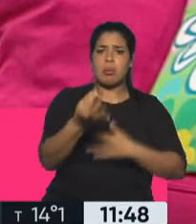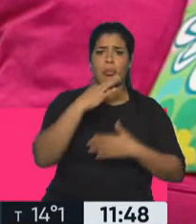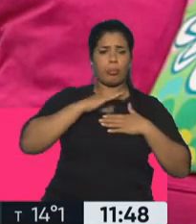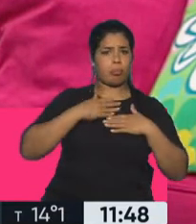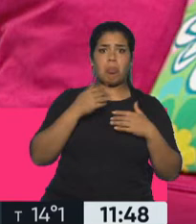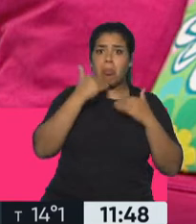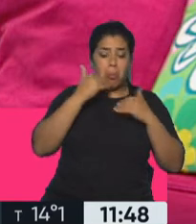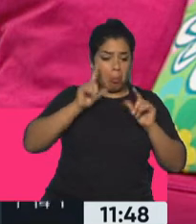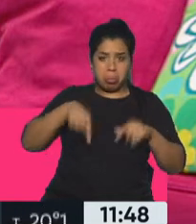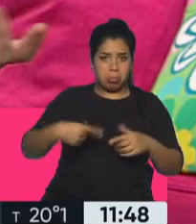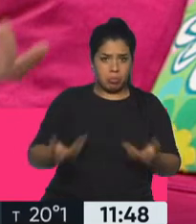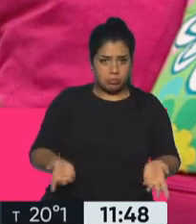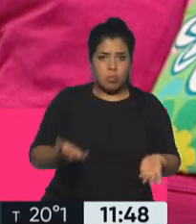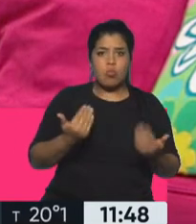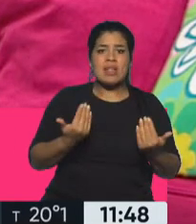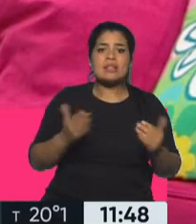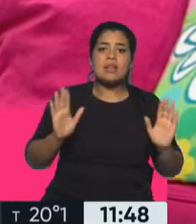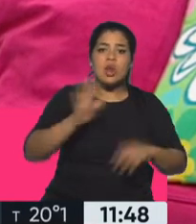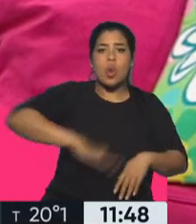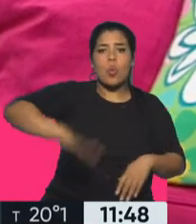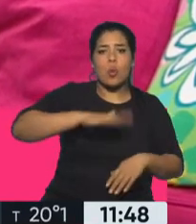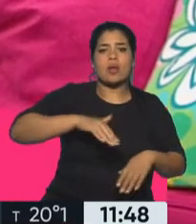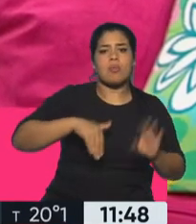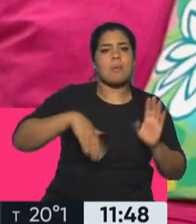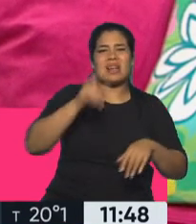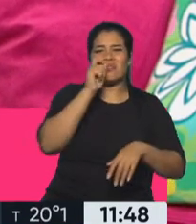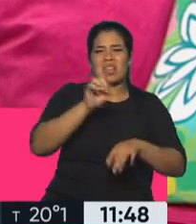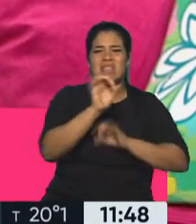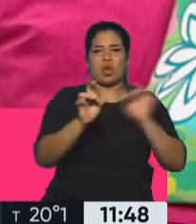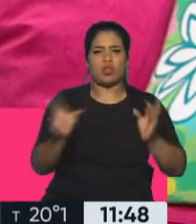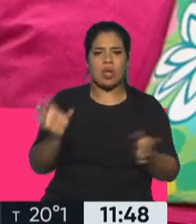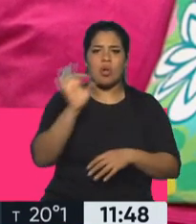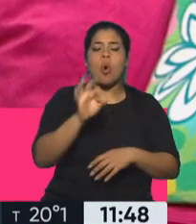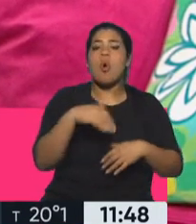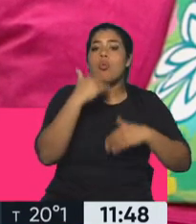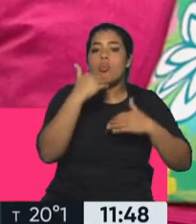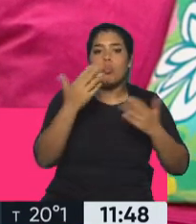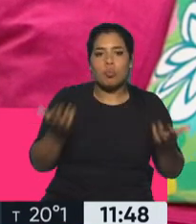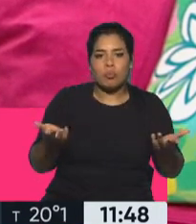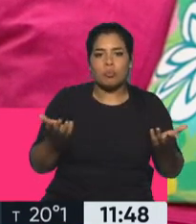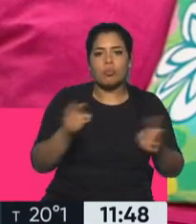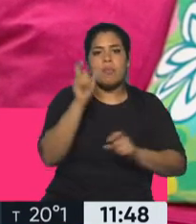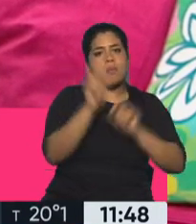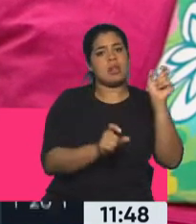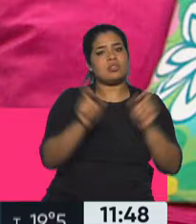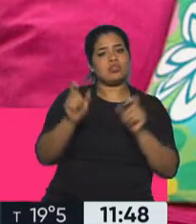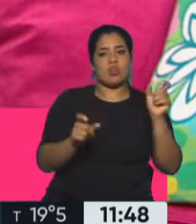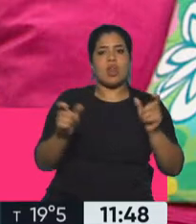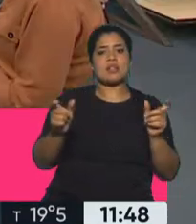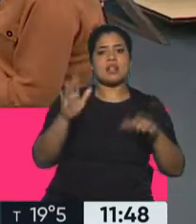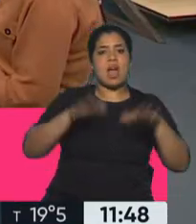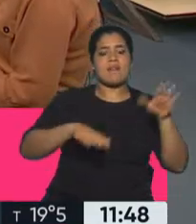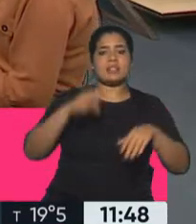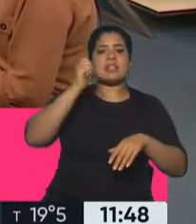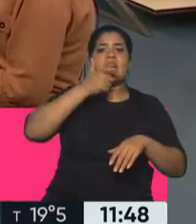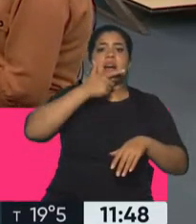Exacto. Puede haber ambientes donde es más propicio y ambientes donde uno no lo espera y sin embargo hay personas que tienen Chagas y nunca tuvieron la oportunidad de